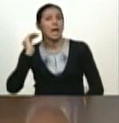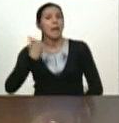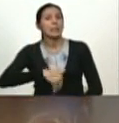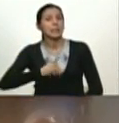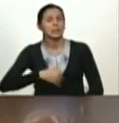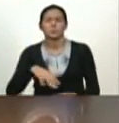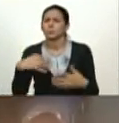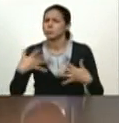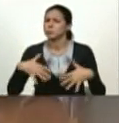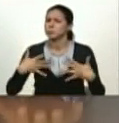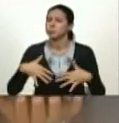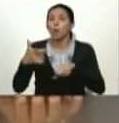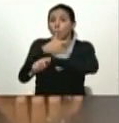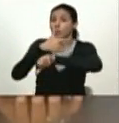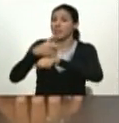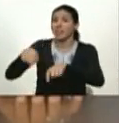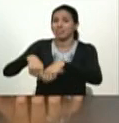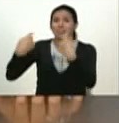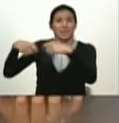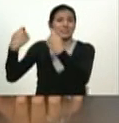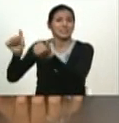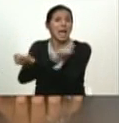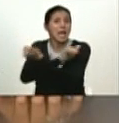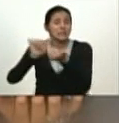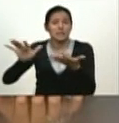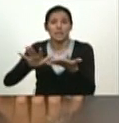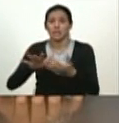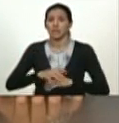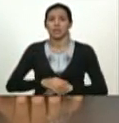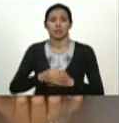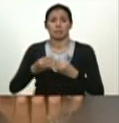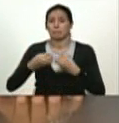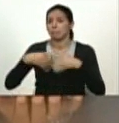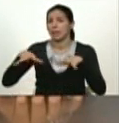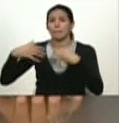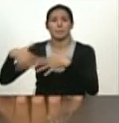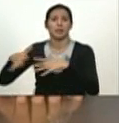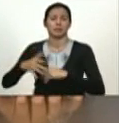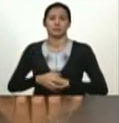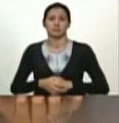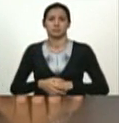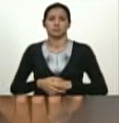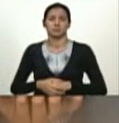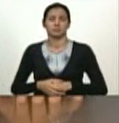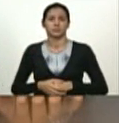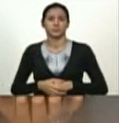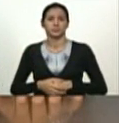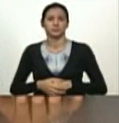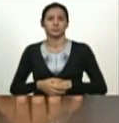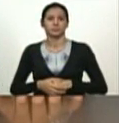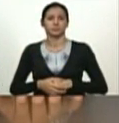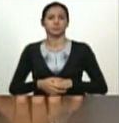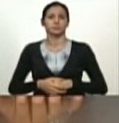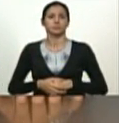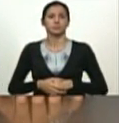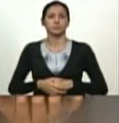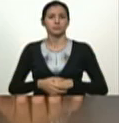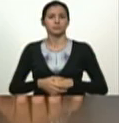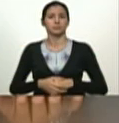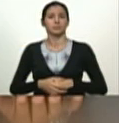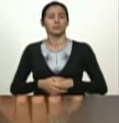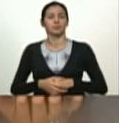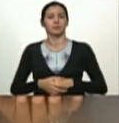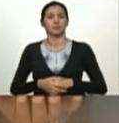Desastre está haciendo ese gobierno de ultraderecha que llegó ahí. No tiene cabida las medidas neoliberales ni el modelo